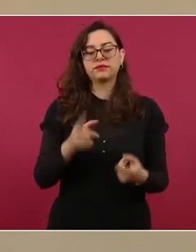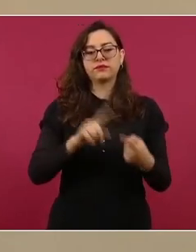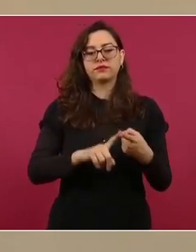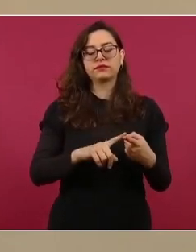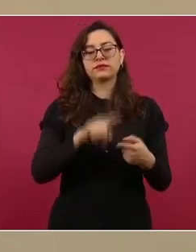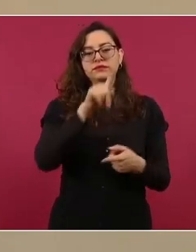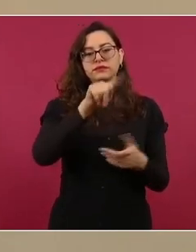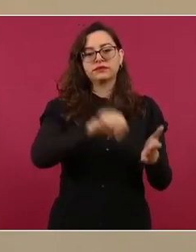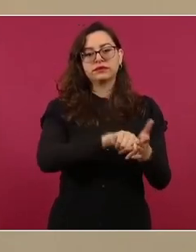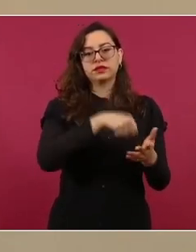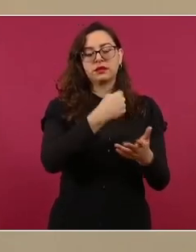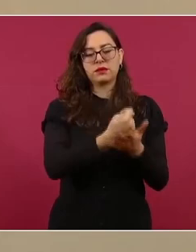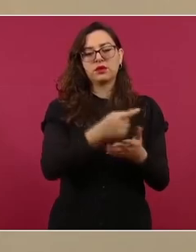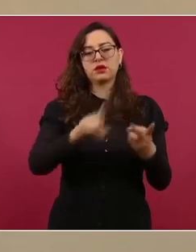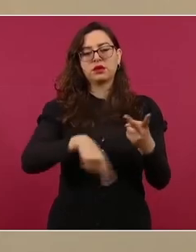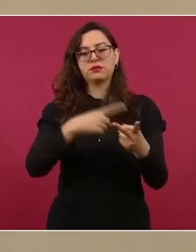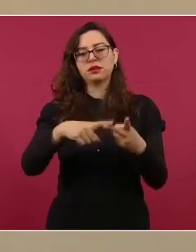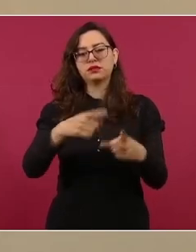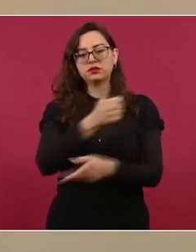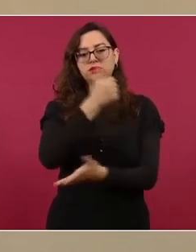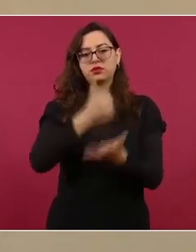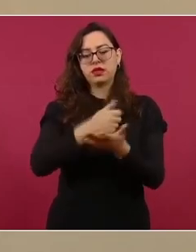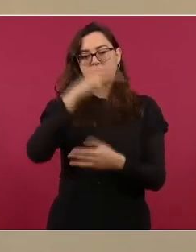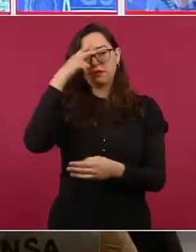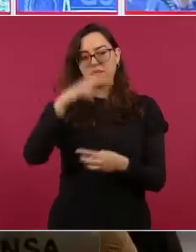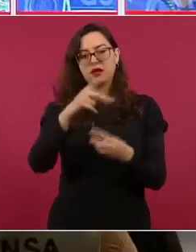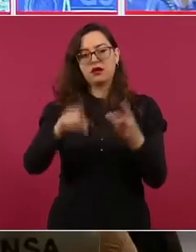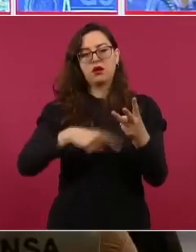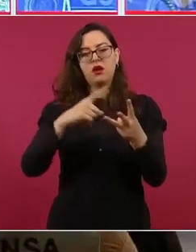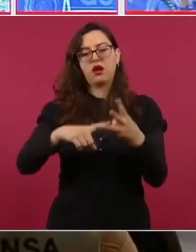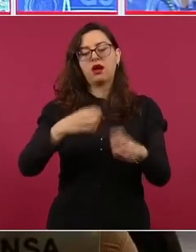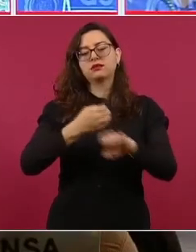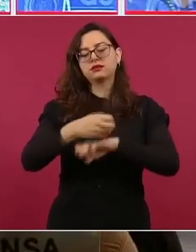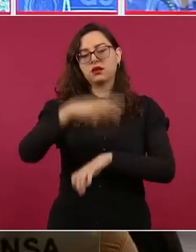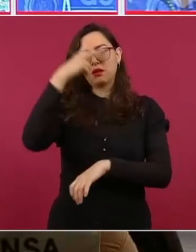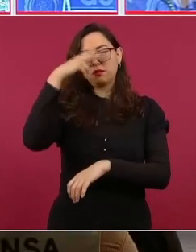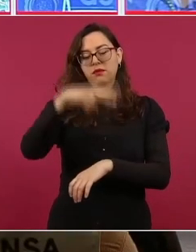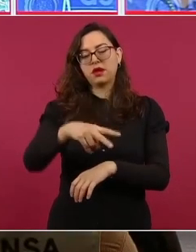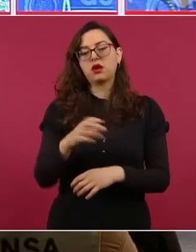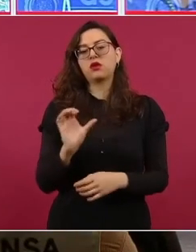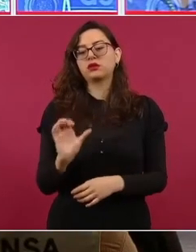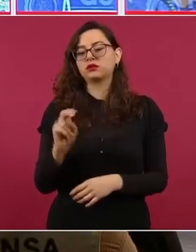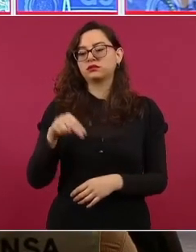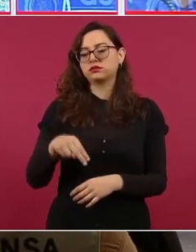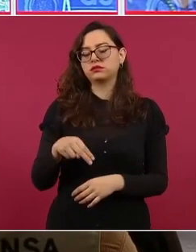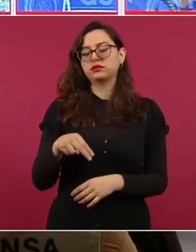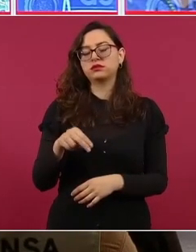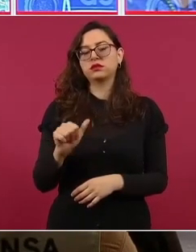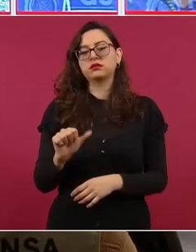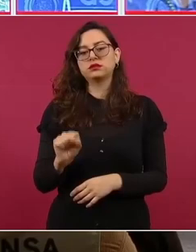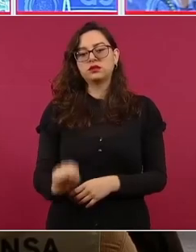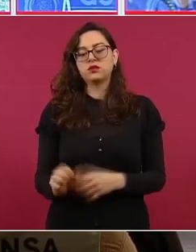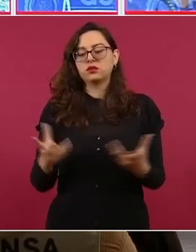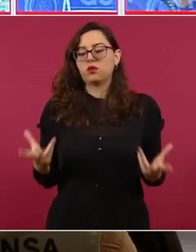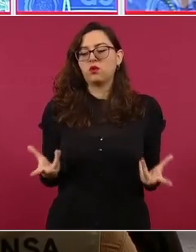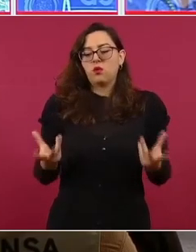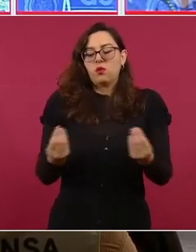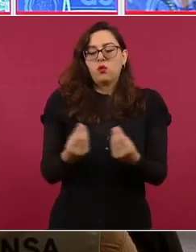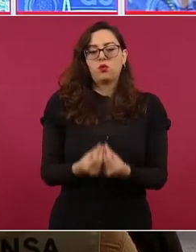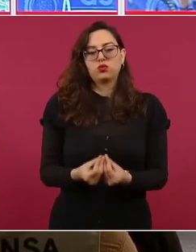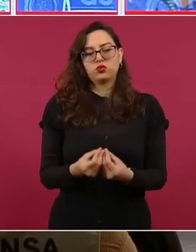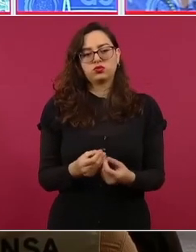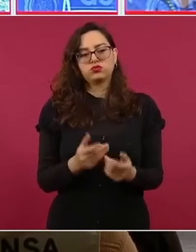Tamaulipas, la Ciudad de México, el Estado de México, en conjunto con la Coordinación Nacional Antisecuestros. Fueron